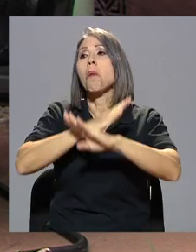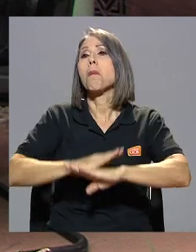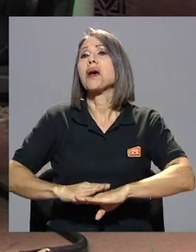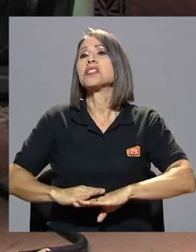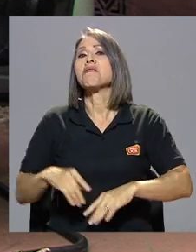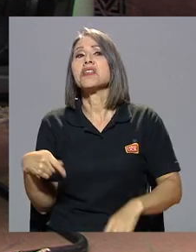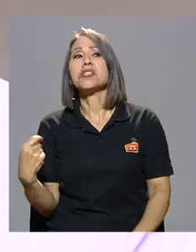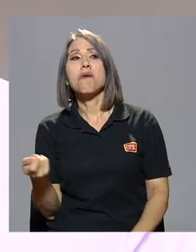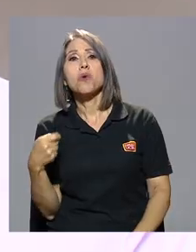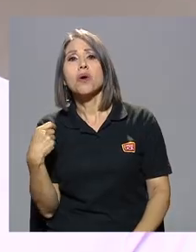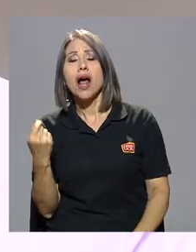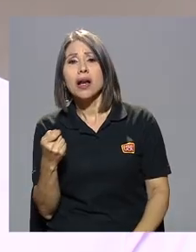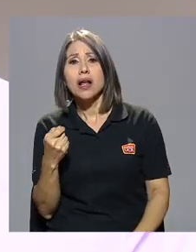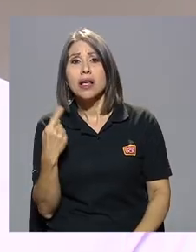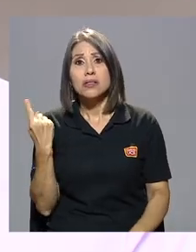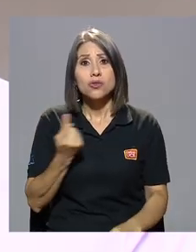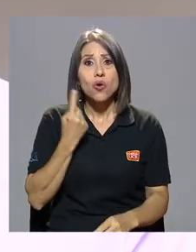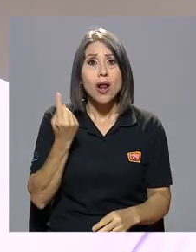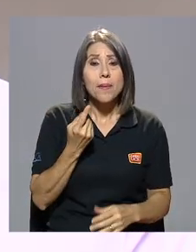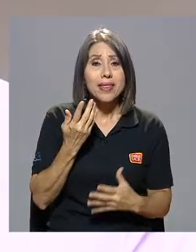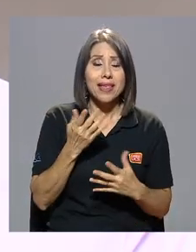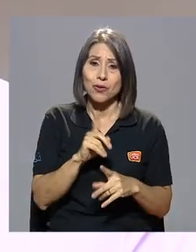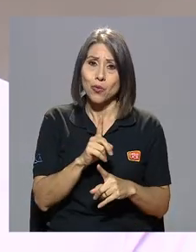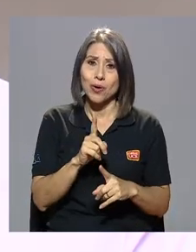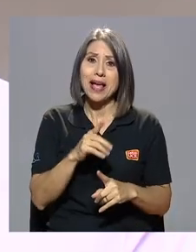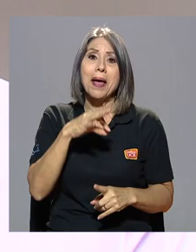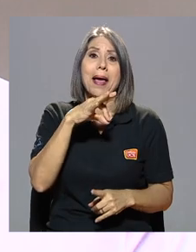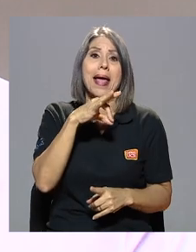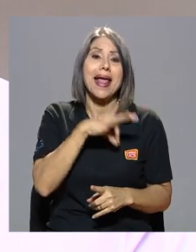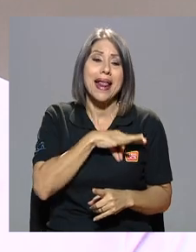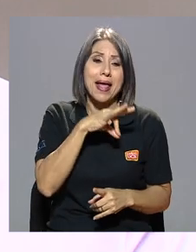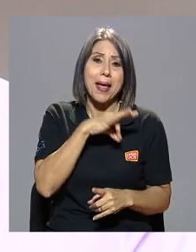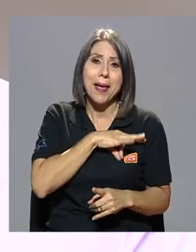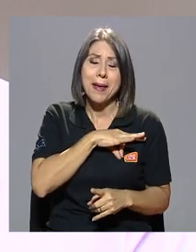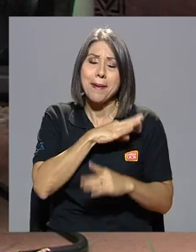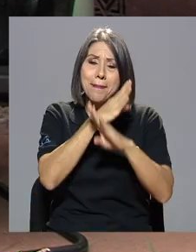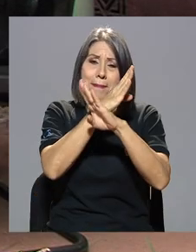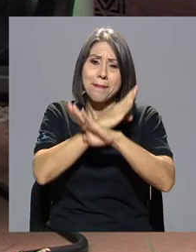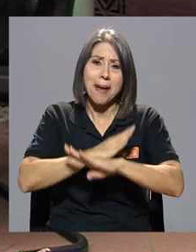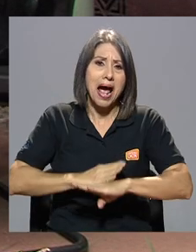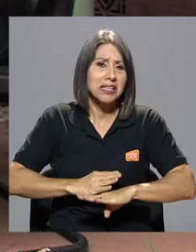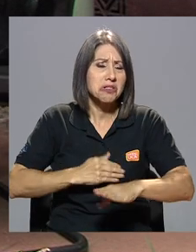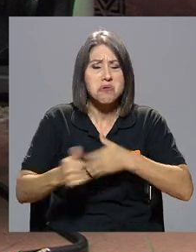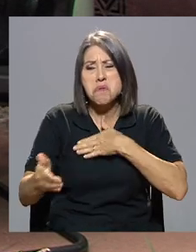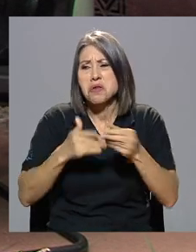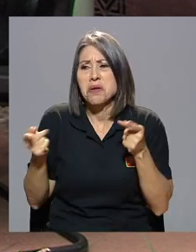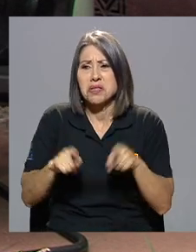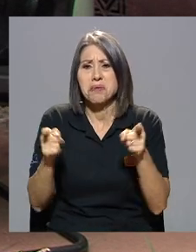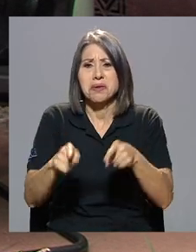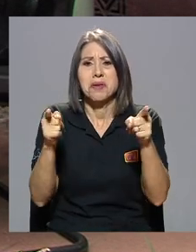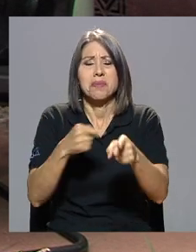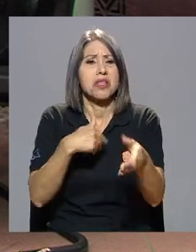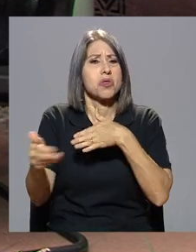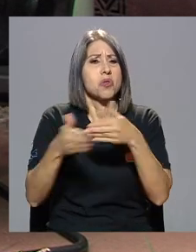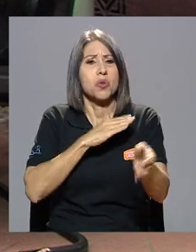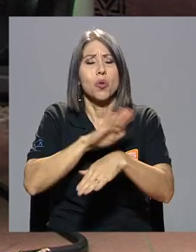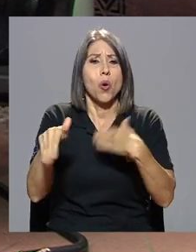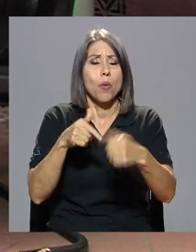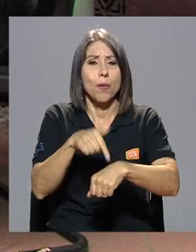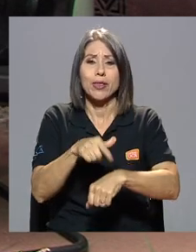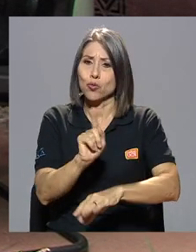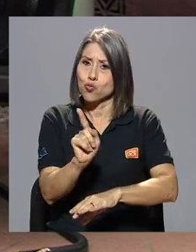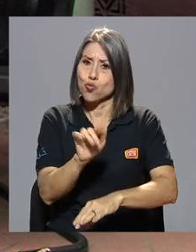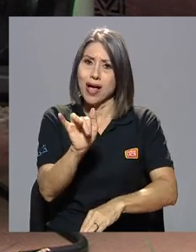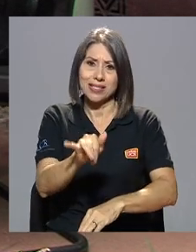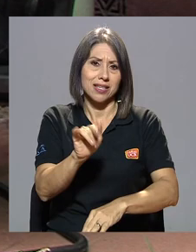en el sentido de que privilegia la paz de todas formas a toda costa y en todo momento en la vida no es así hay